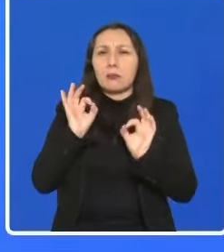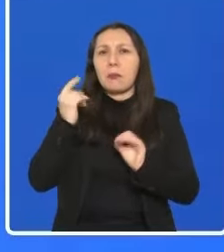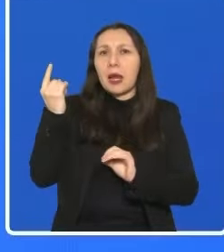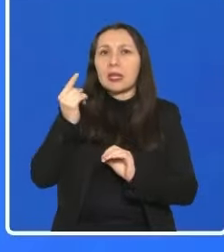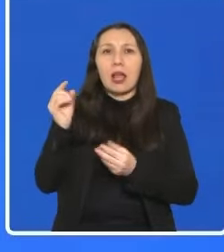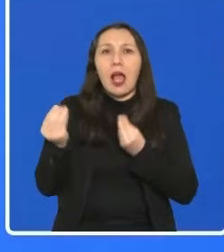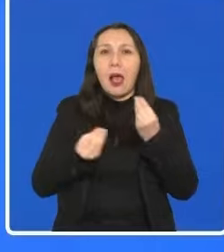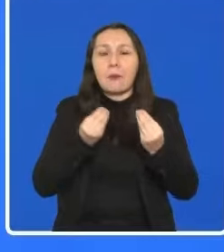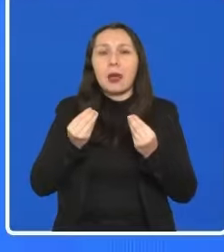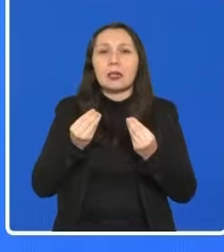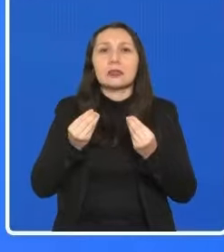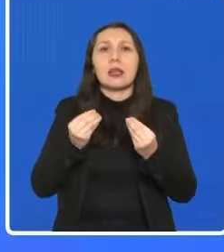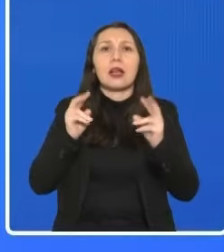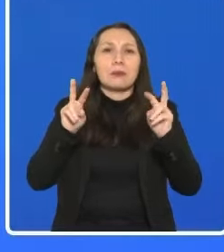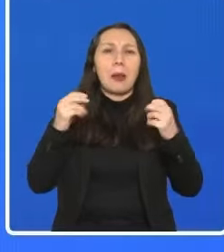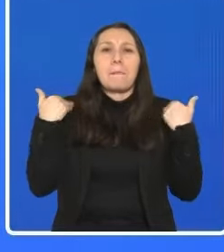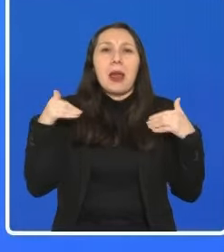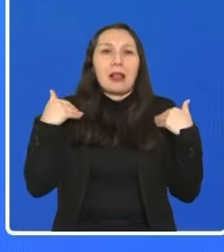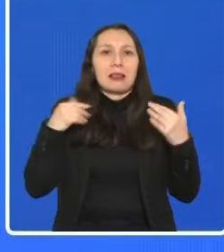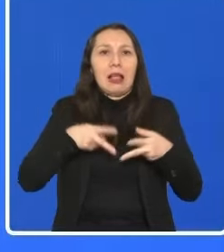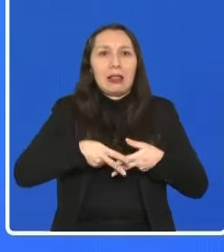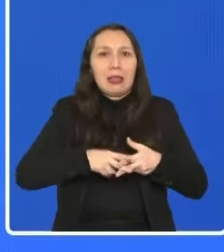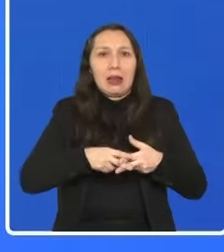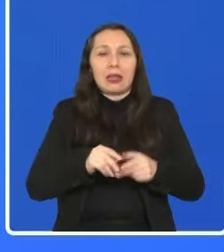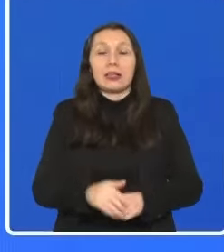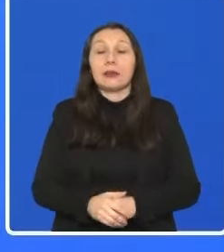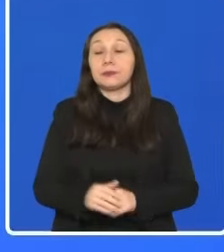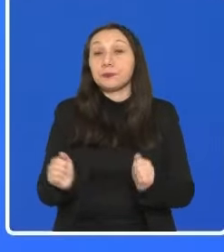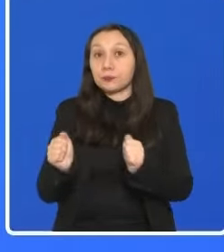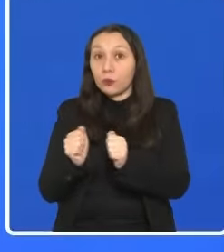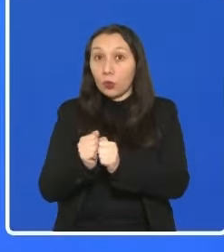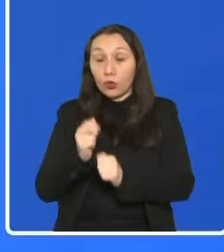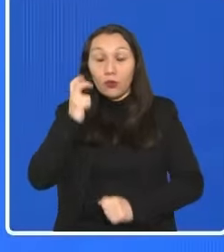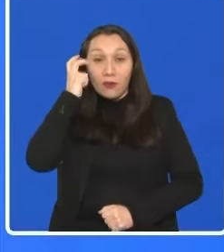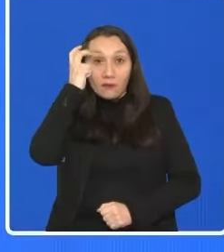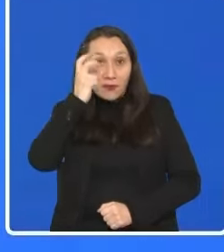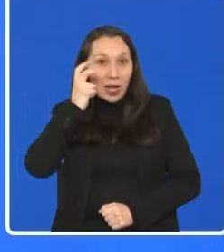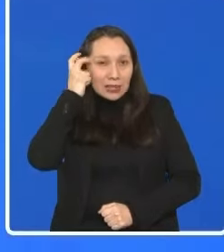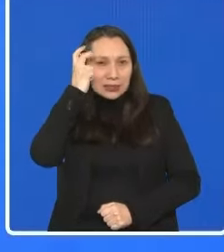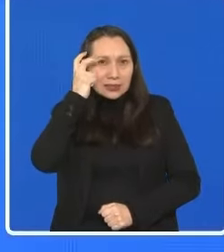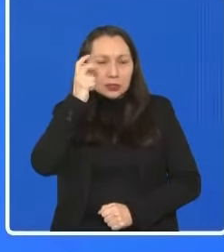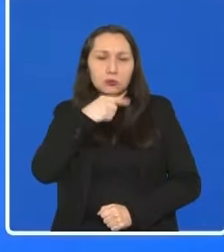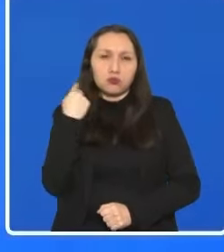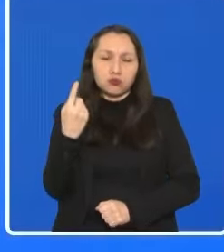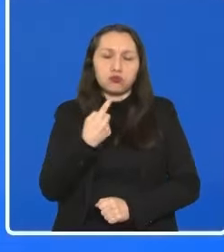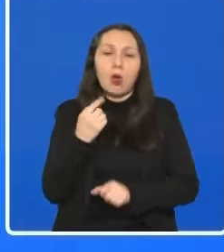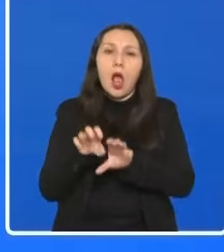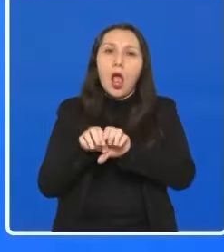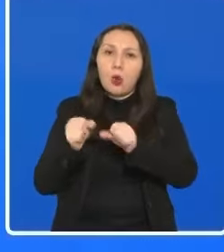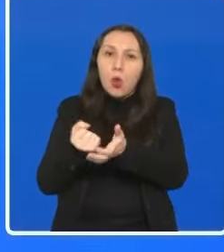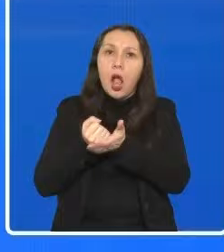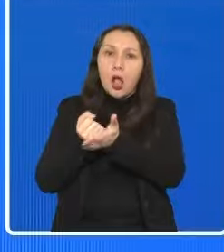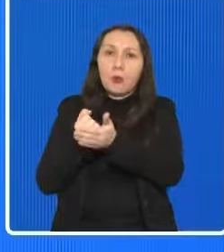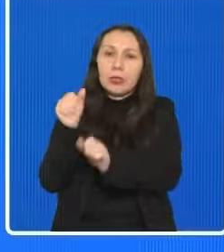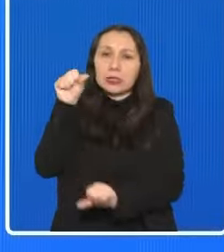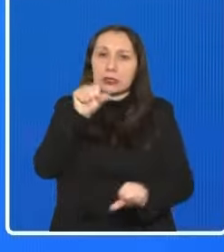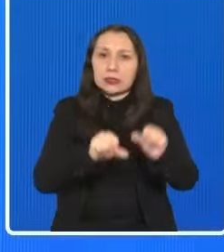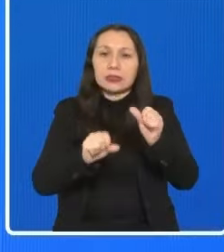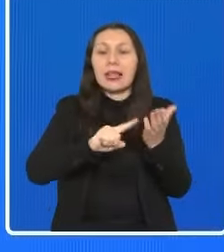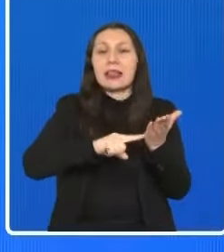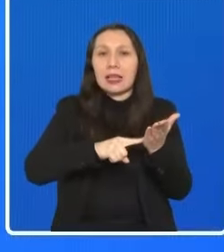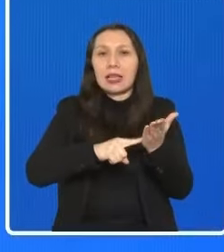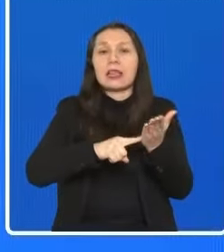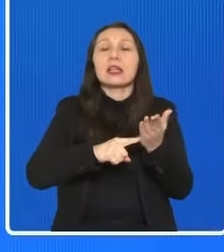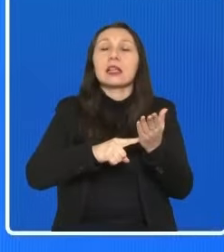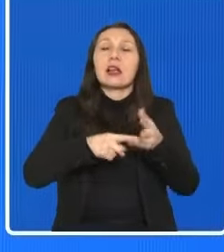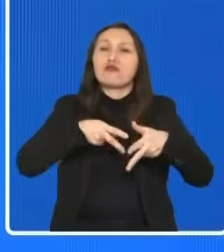lo que se refiere a las prácticas técnicas. Con Brasil tenemos acuerdos para la cooperación científica, técnica y